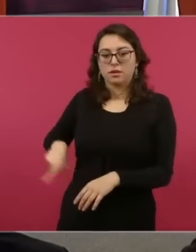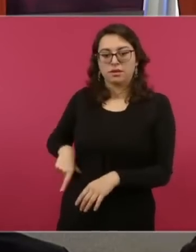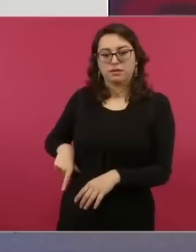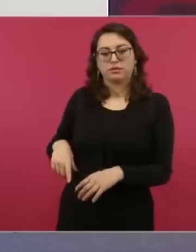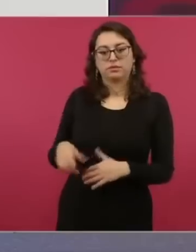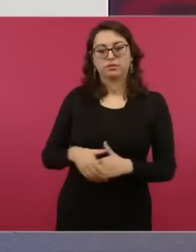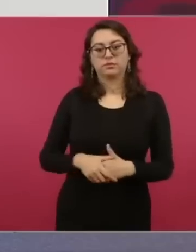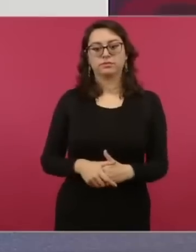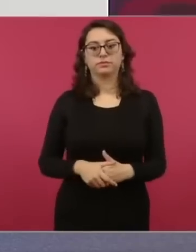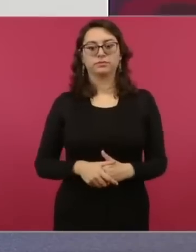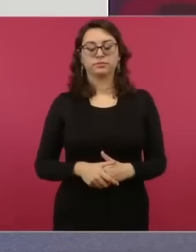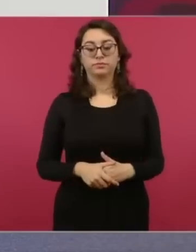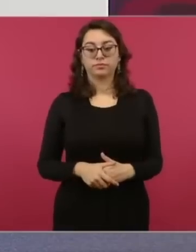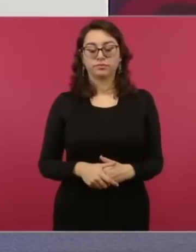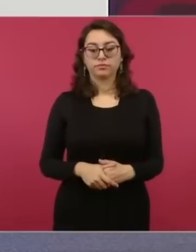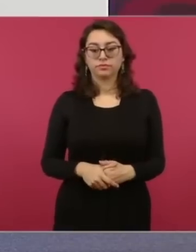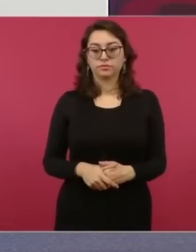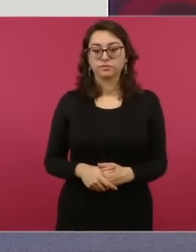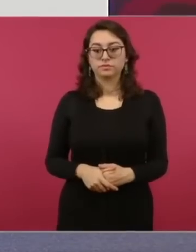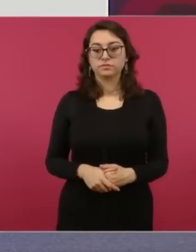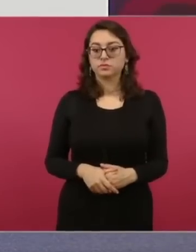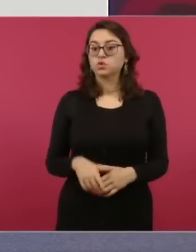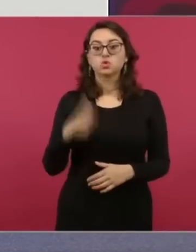No lo querían distribuir.